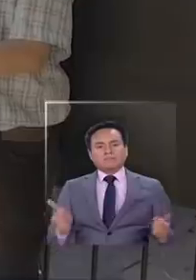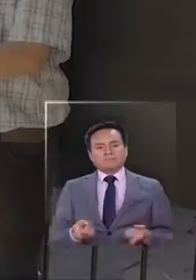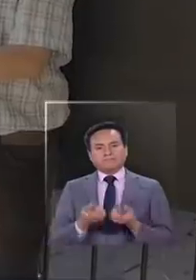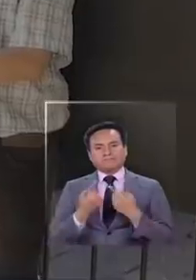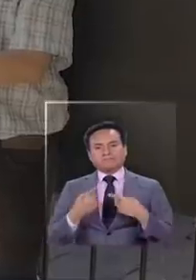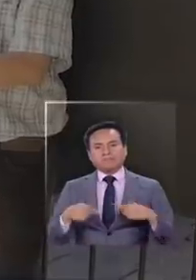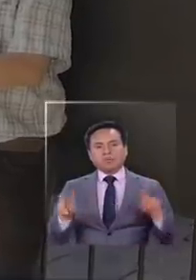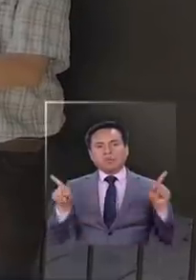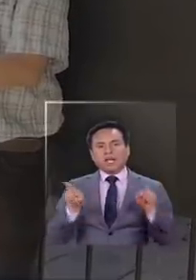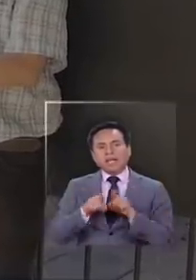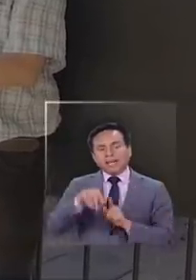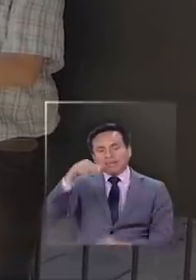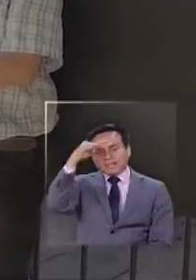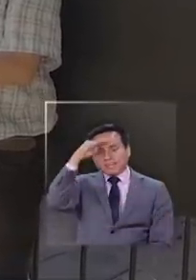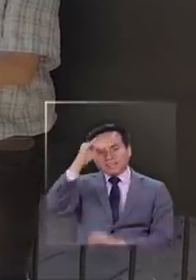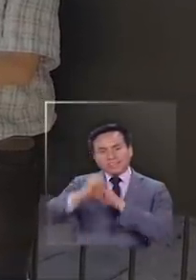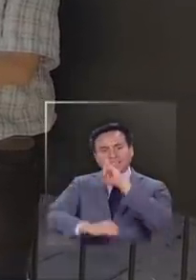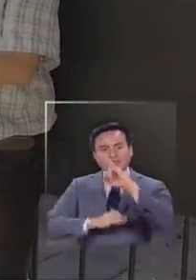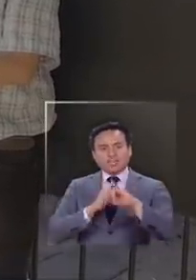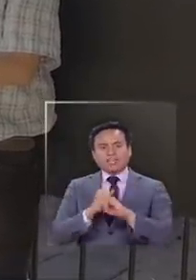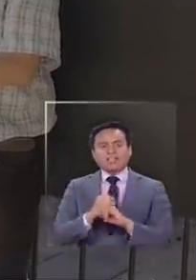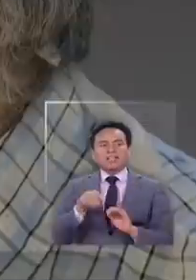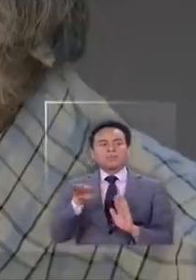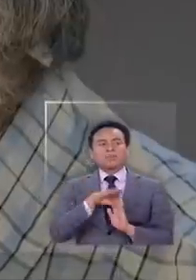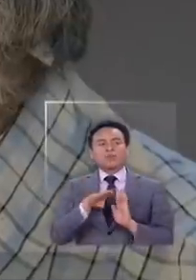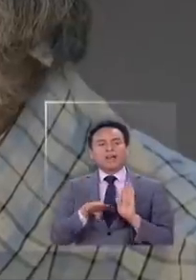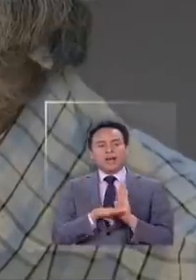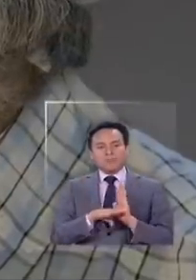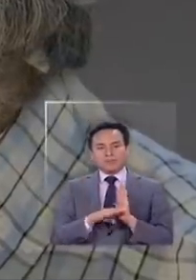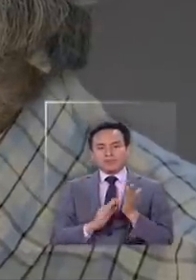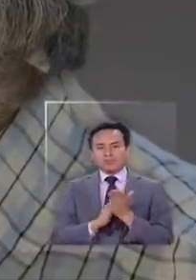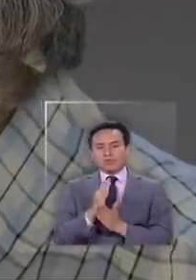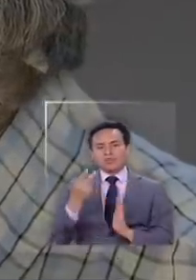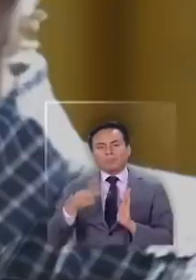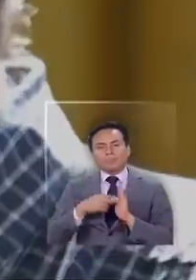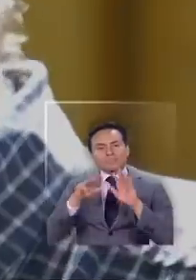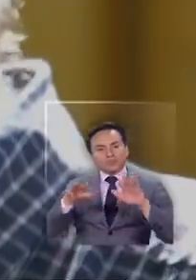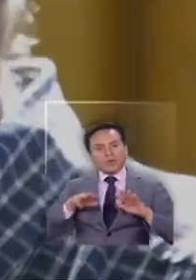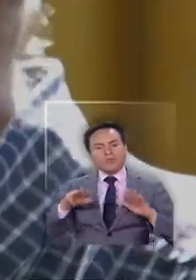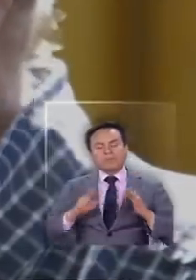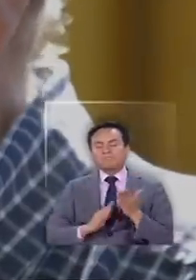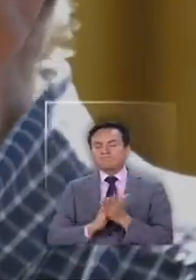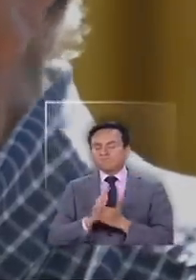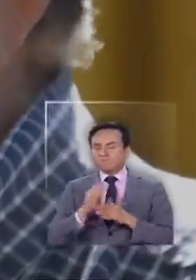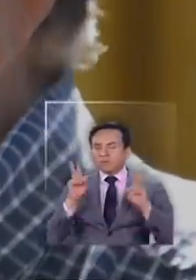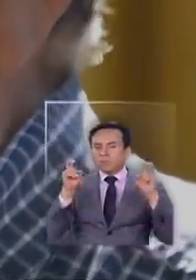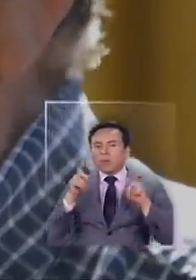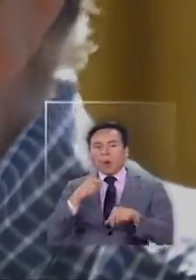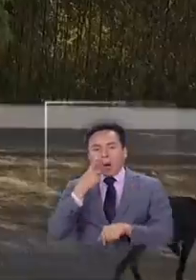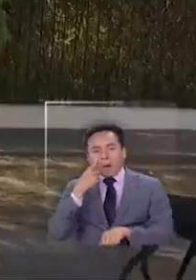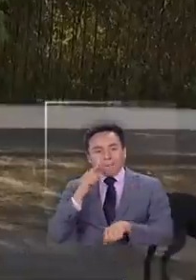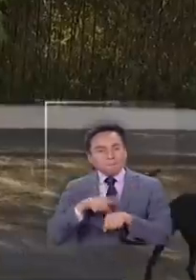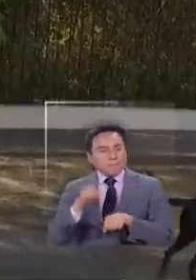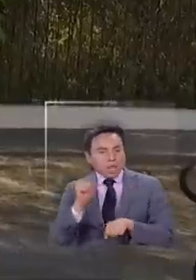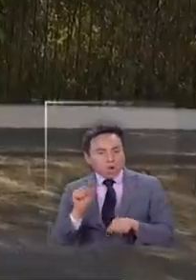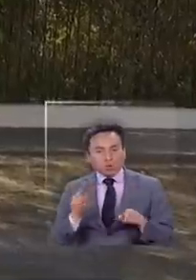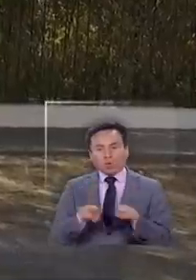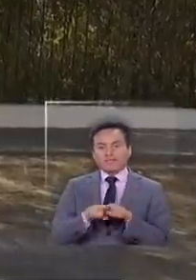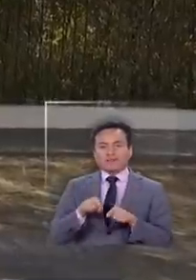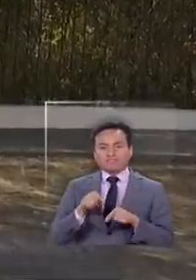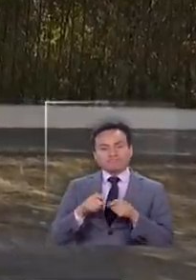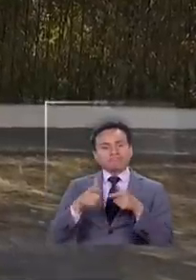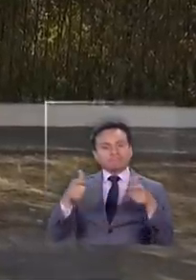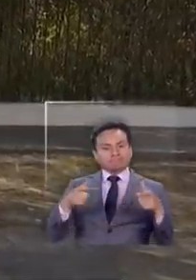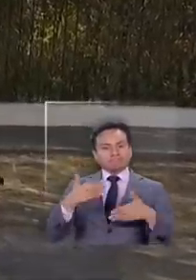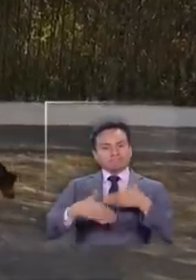basado en una experiencia internacional un programa que desde el 2019 funciona a modo de piloto está ganando terreno y